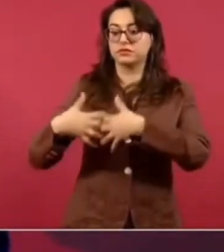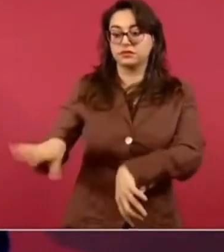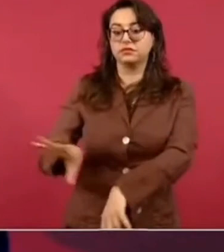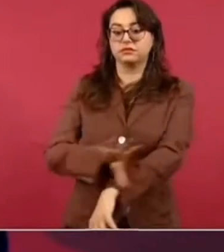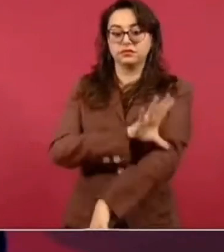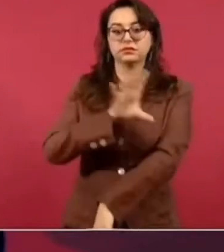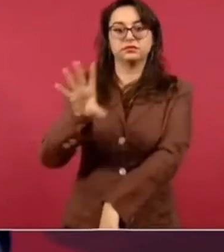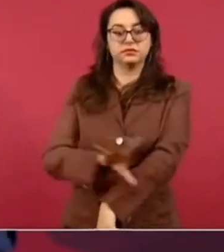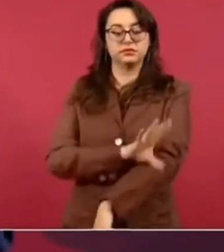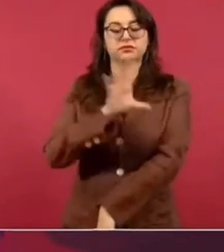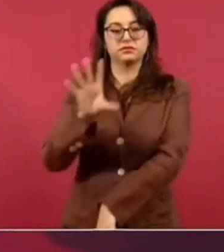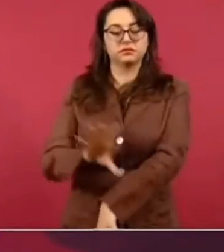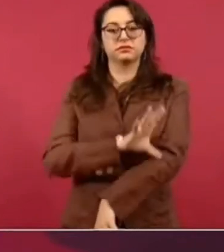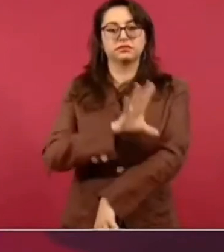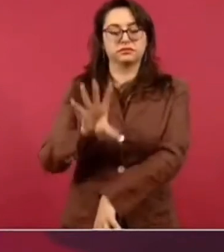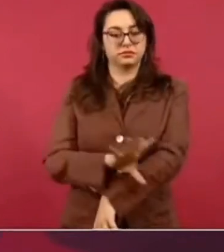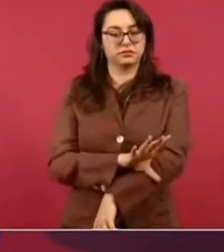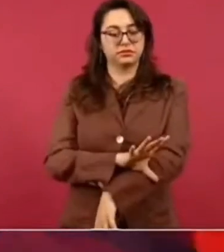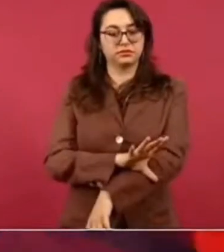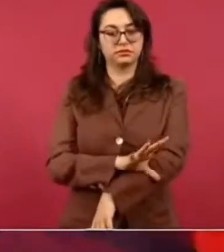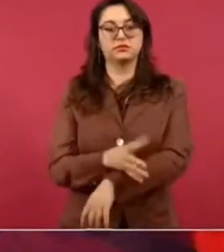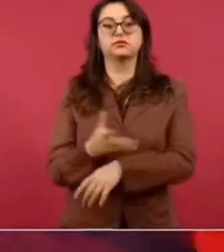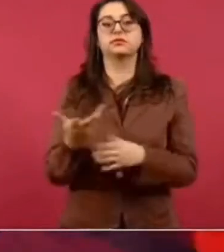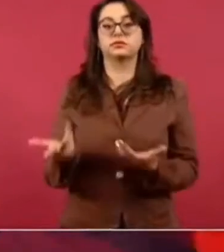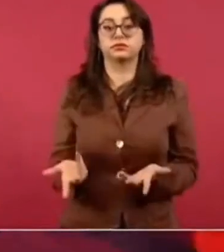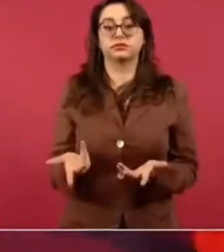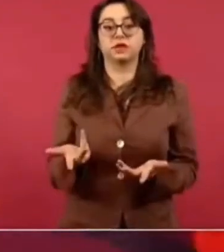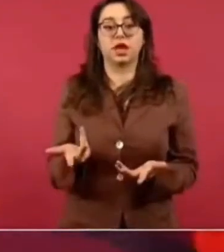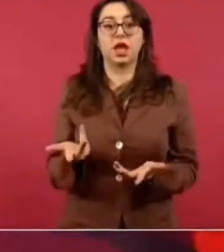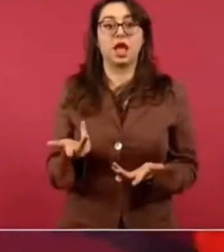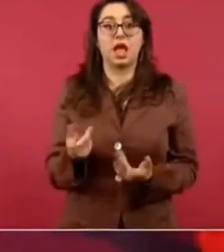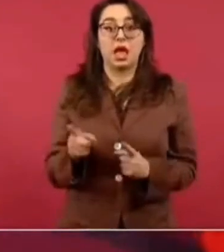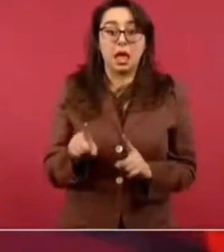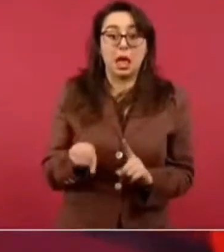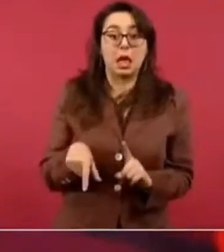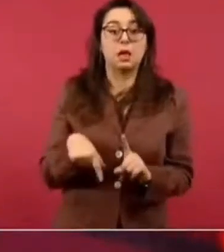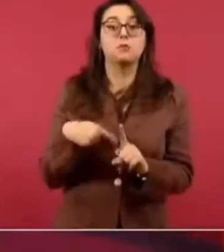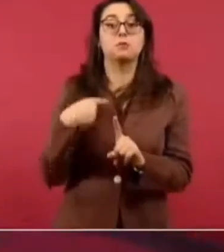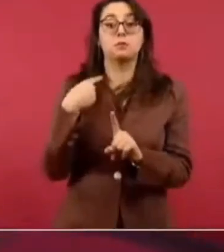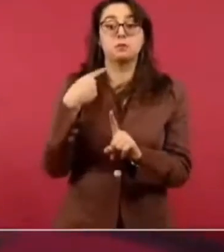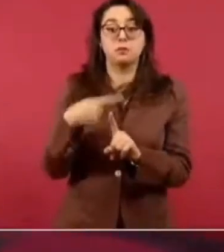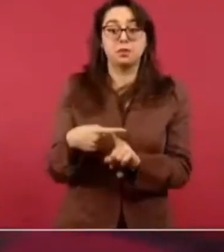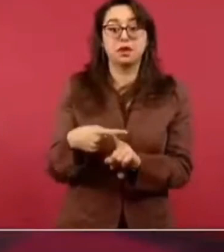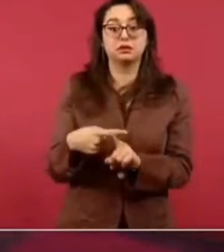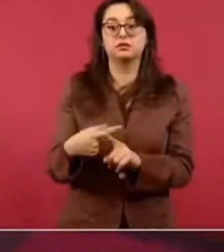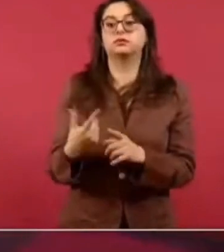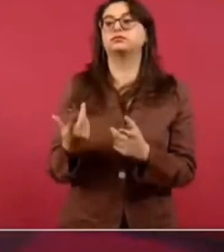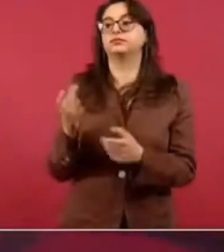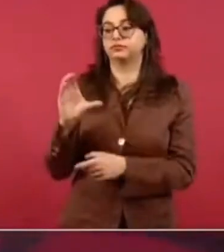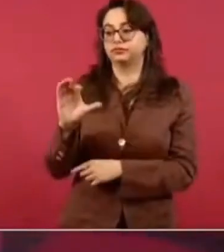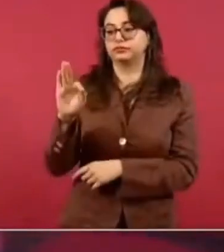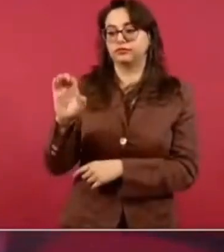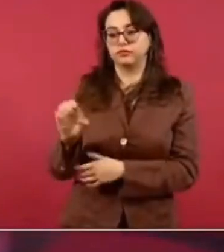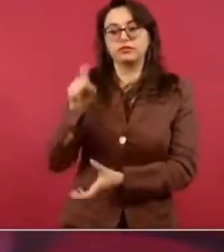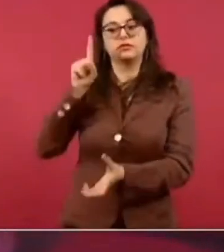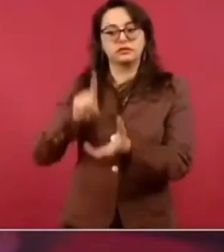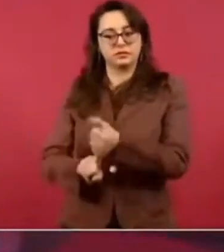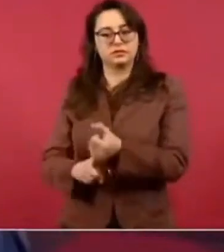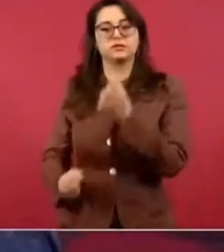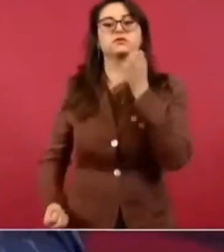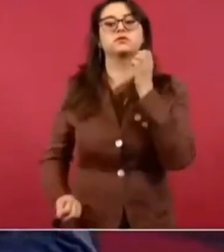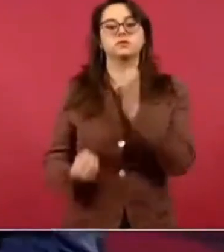eléctrica. Todo esto se complementa con unas nuevas plantas que estamos construyendo